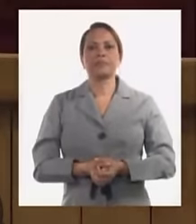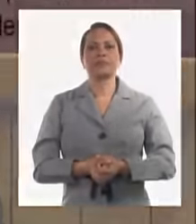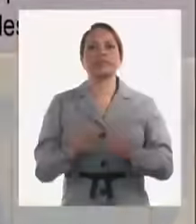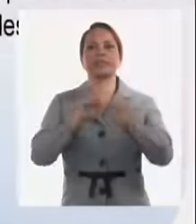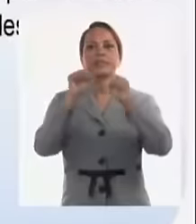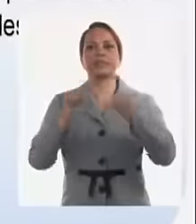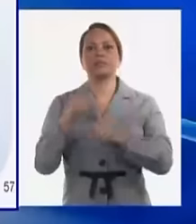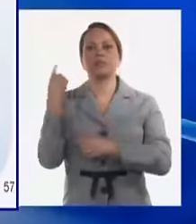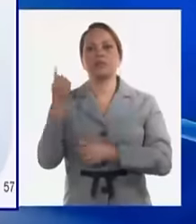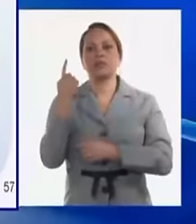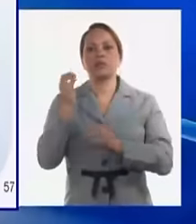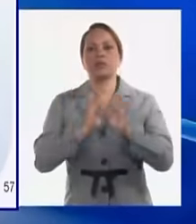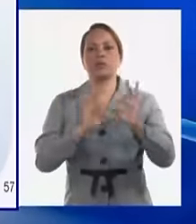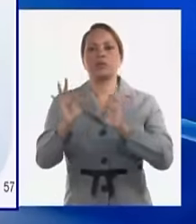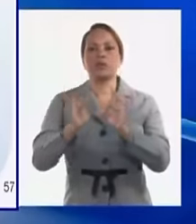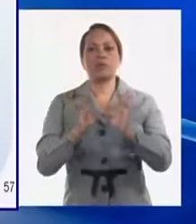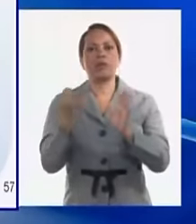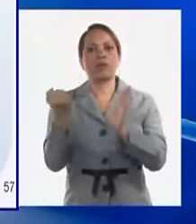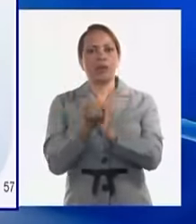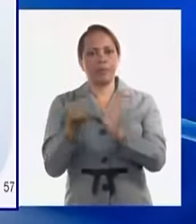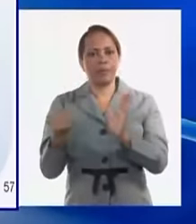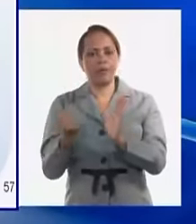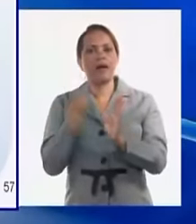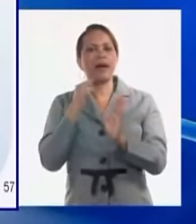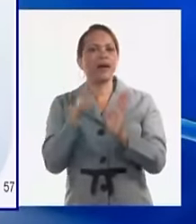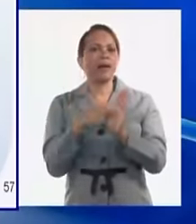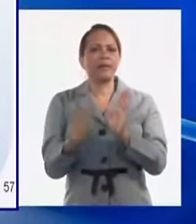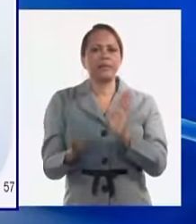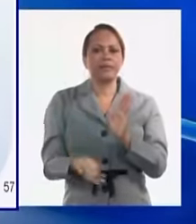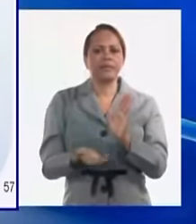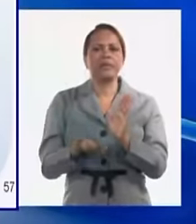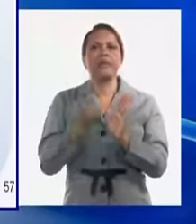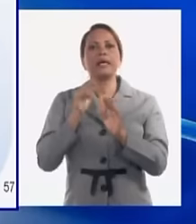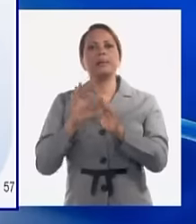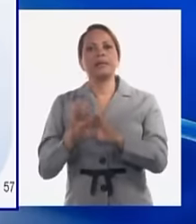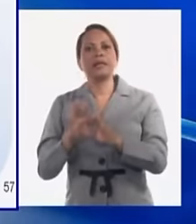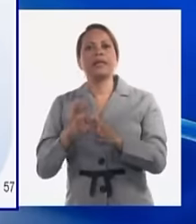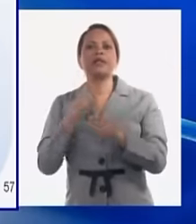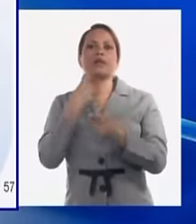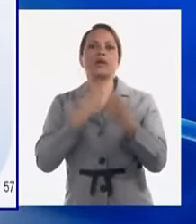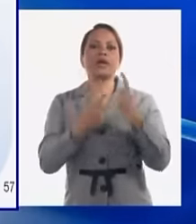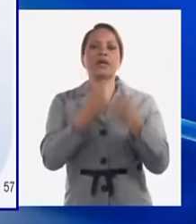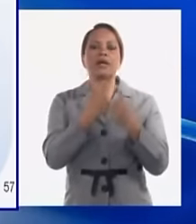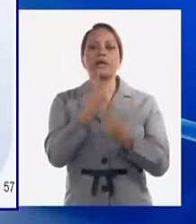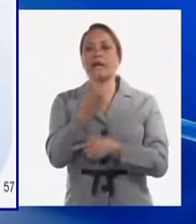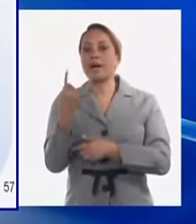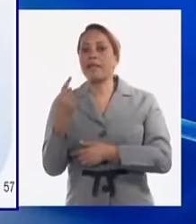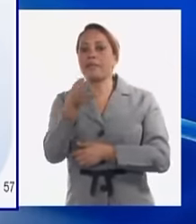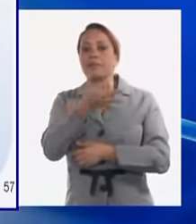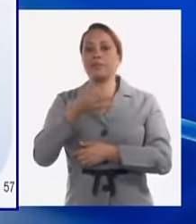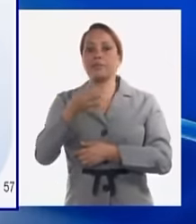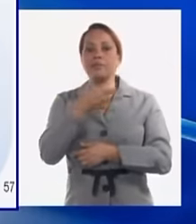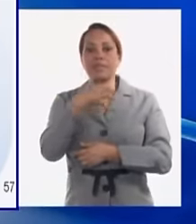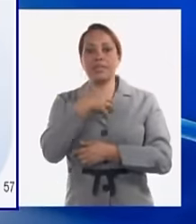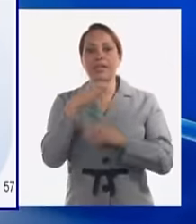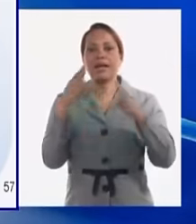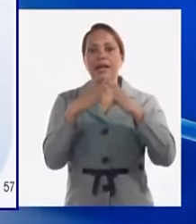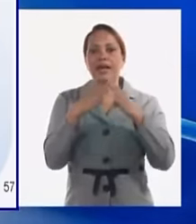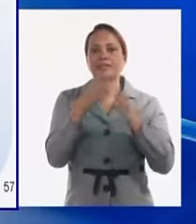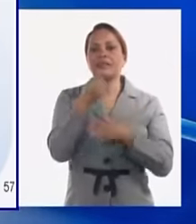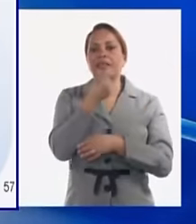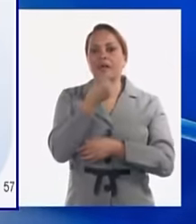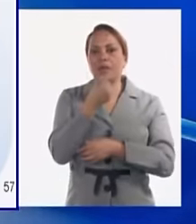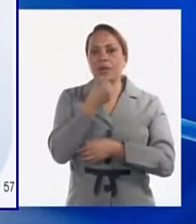nacional de cuidado que lo aprobamos donde estamos ya esperando para que cada municipio tenga su casa de abuelo cada